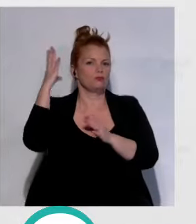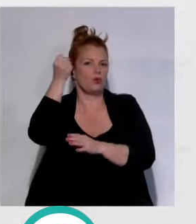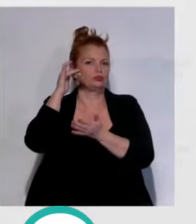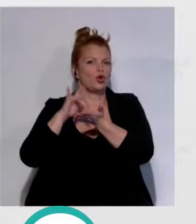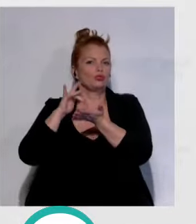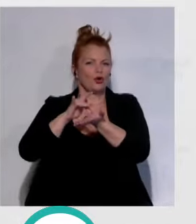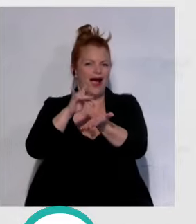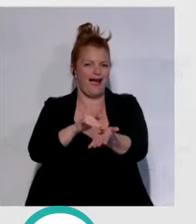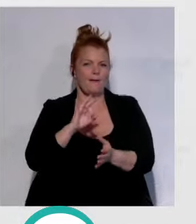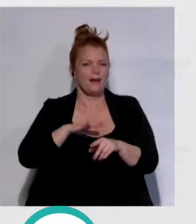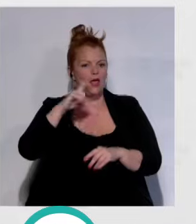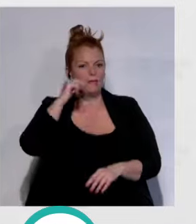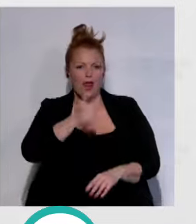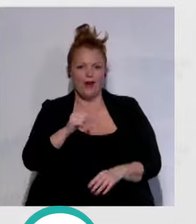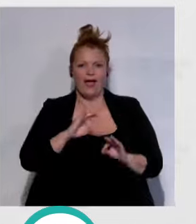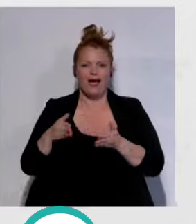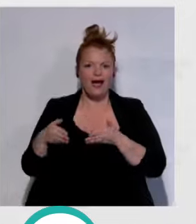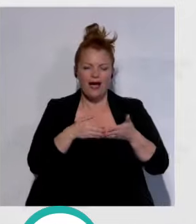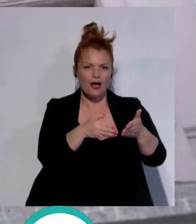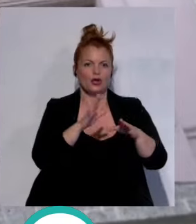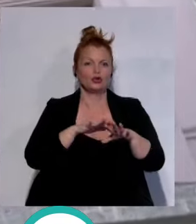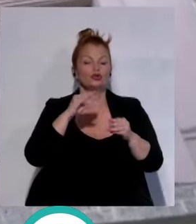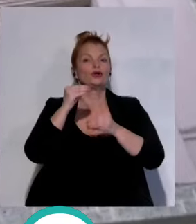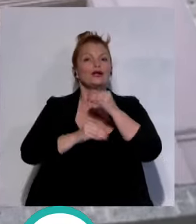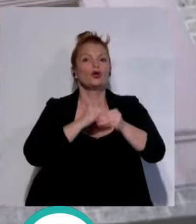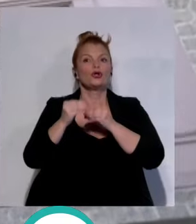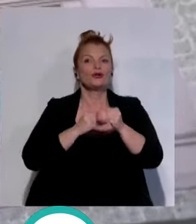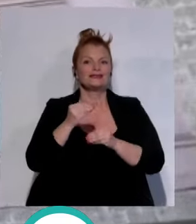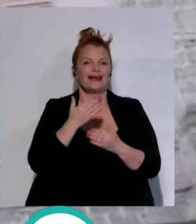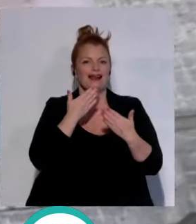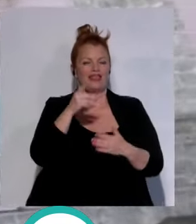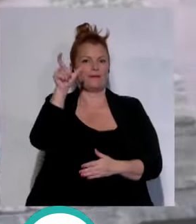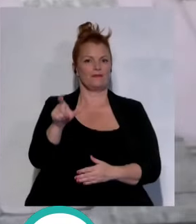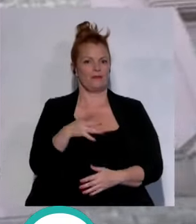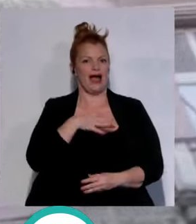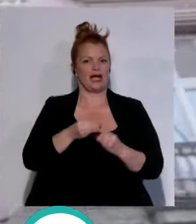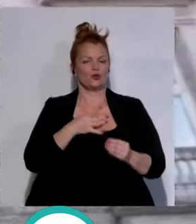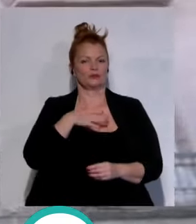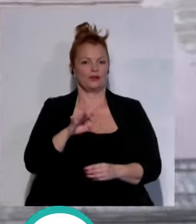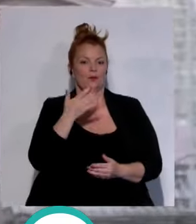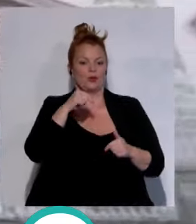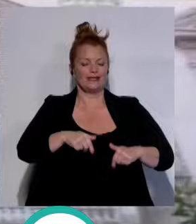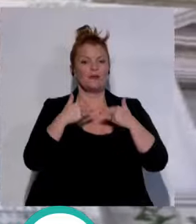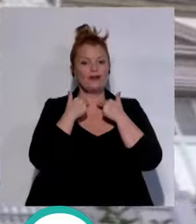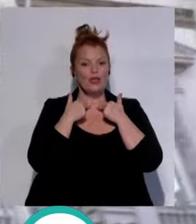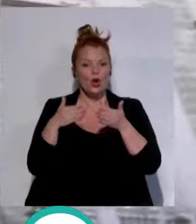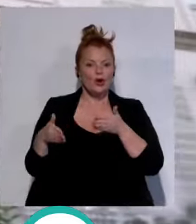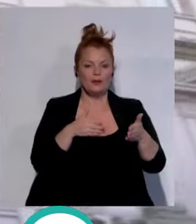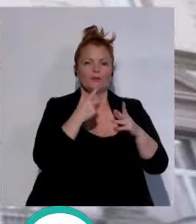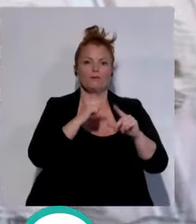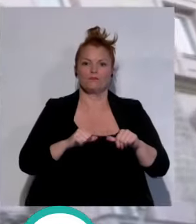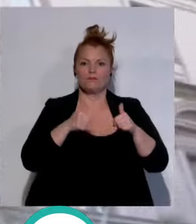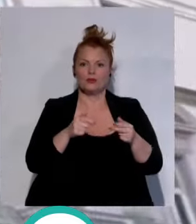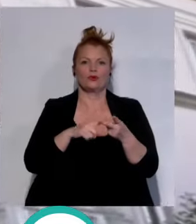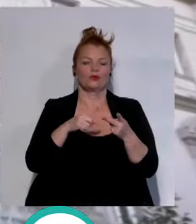para valorar el camino y quienes lo hicieron posible, por ejemplo, que en esta diputación ese camino lo inició